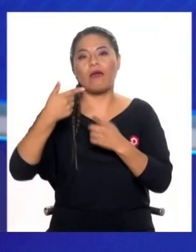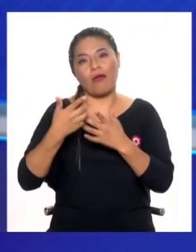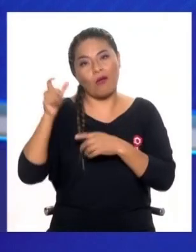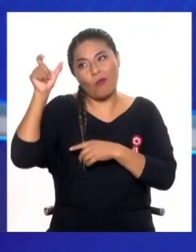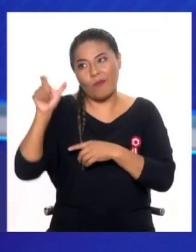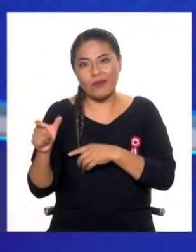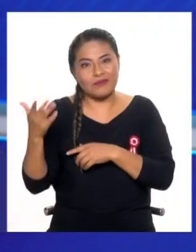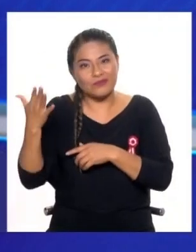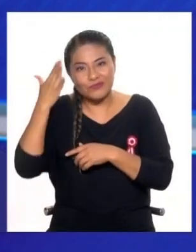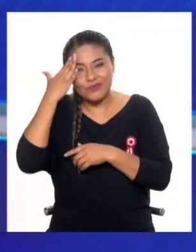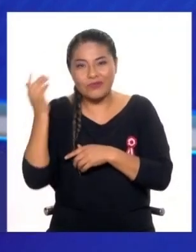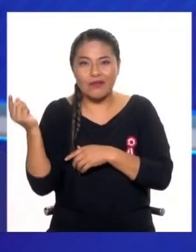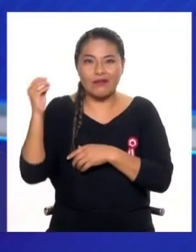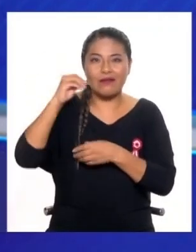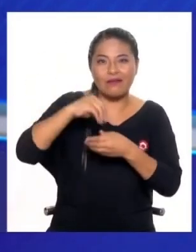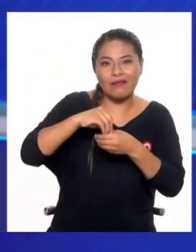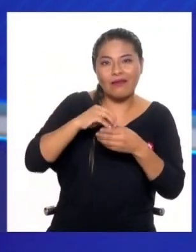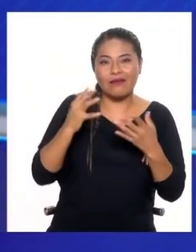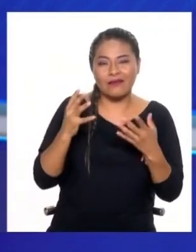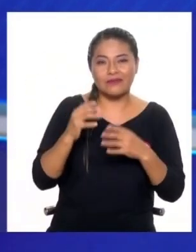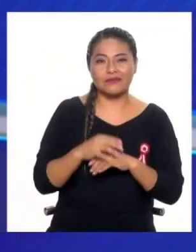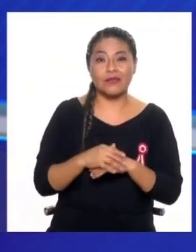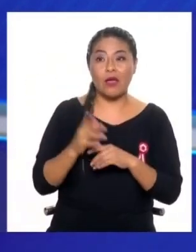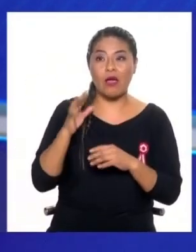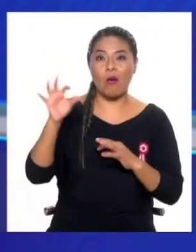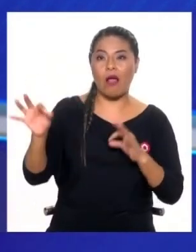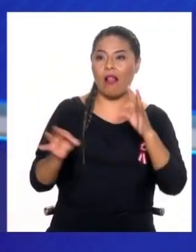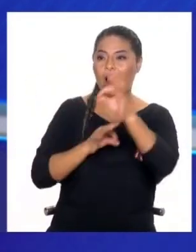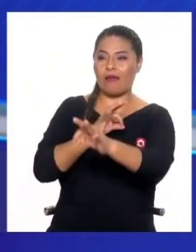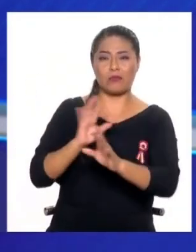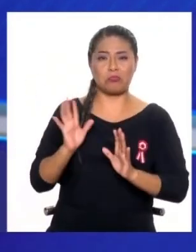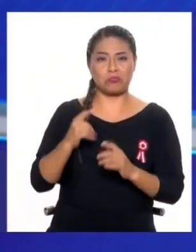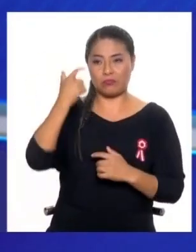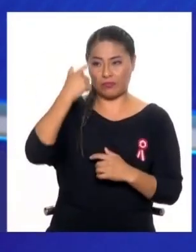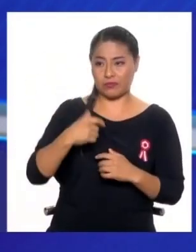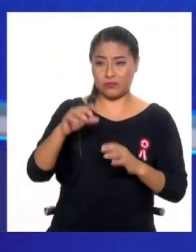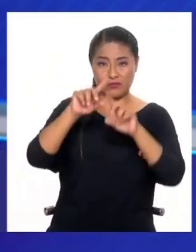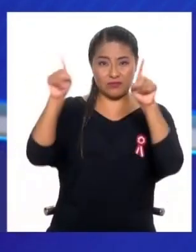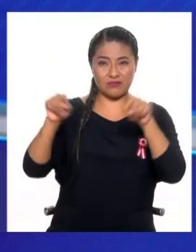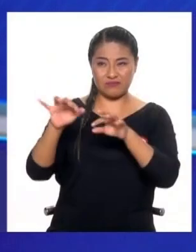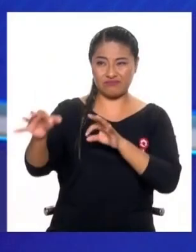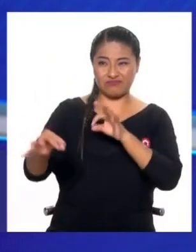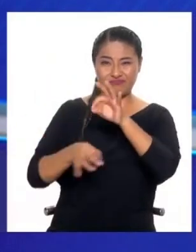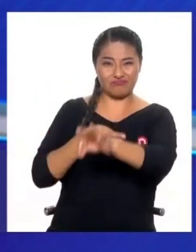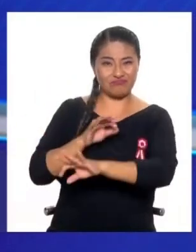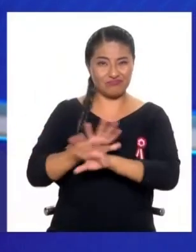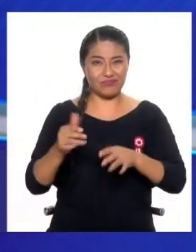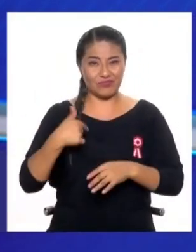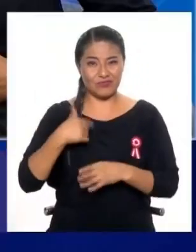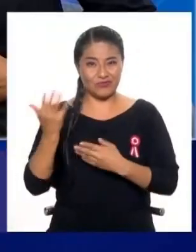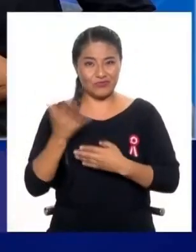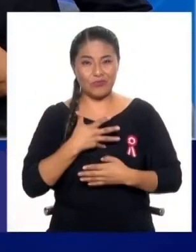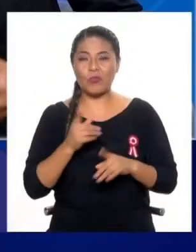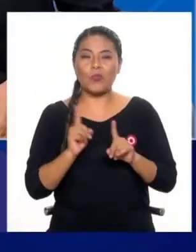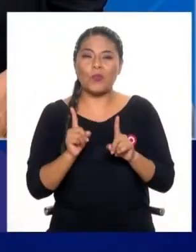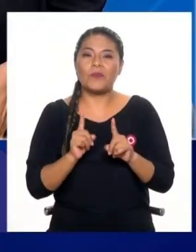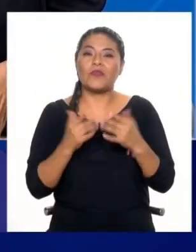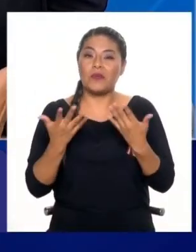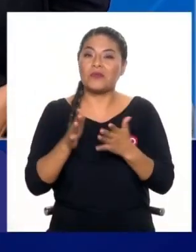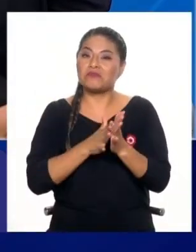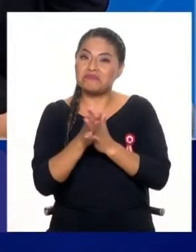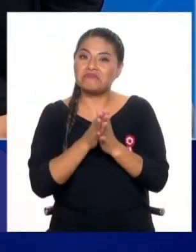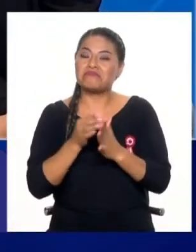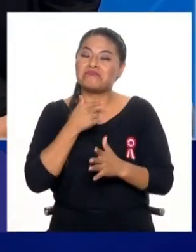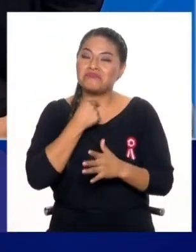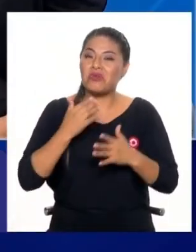fíjate que no es que vaya a reemplazar. La gente que somos del área de ciencia de la computación, estamos súper contentos, digamos, con esto del